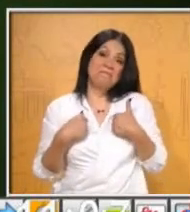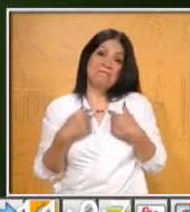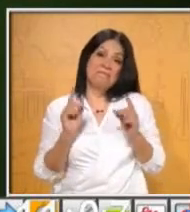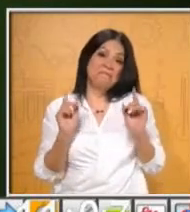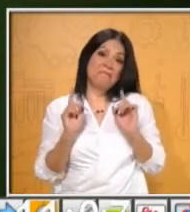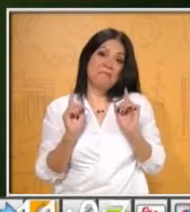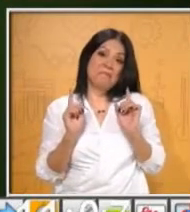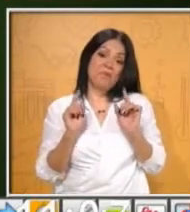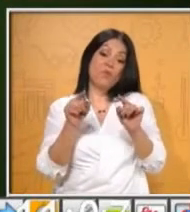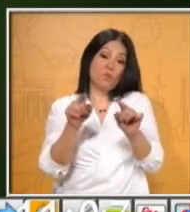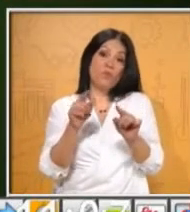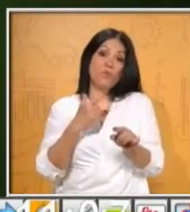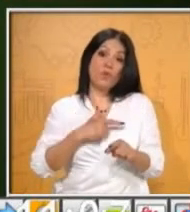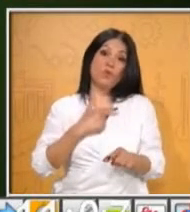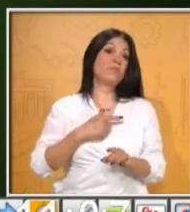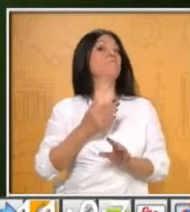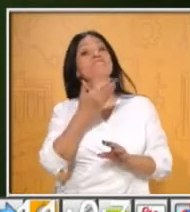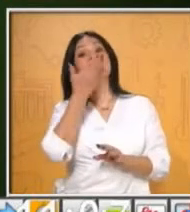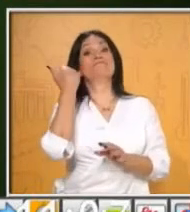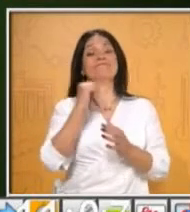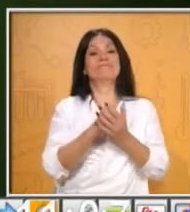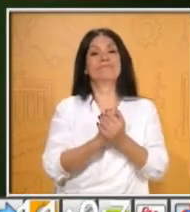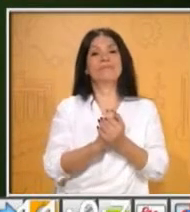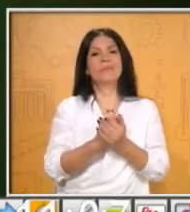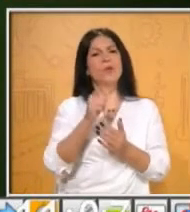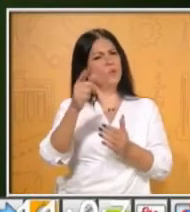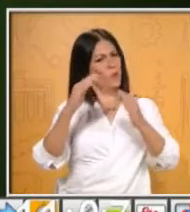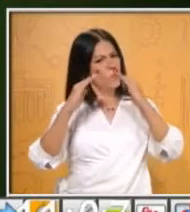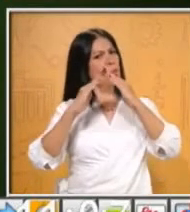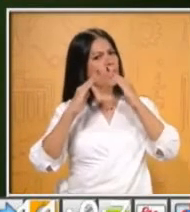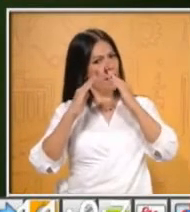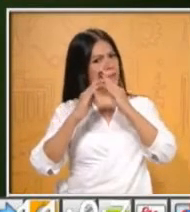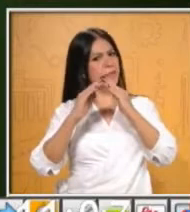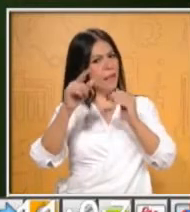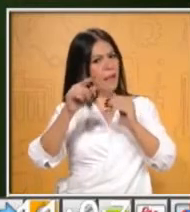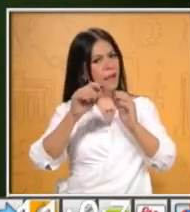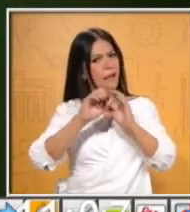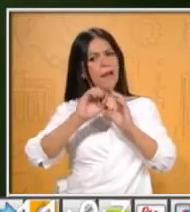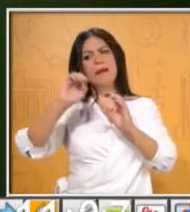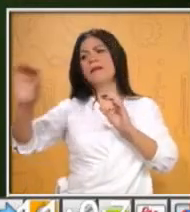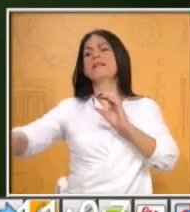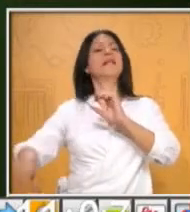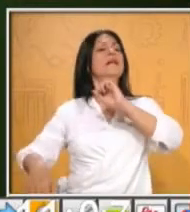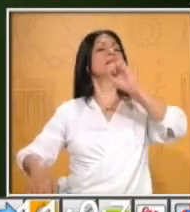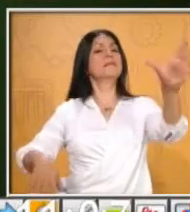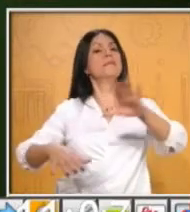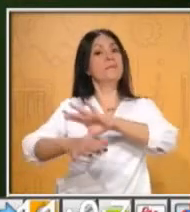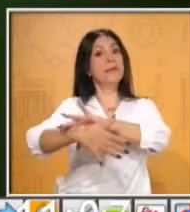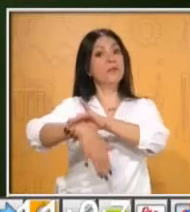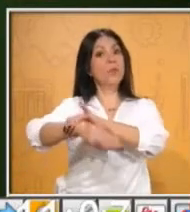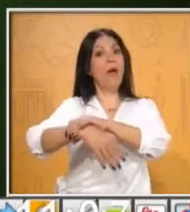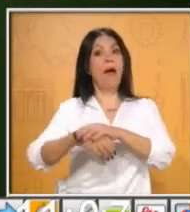¿Cómo vives en casa? ¿Acostumbras tirar la basura por todos lados? ¿Qué te dicen tus papás?